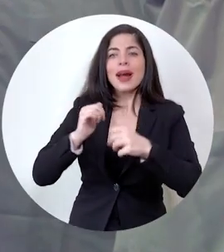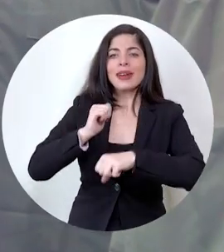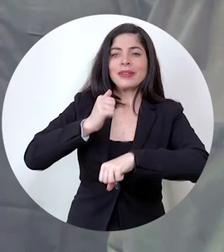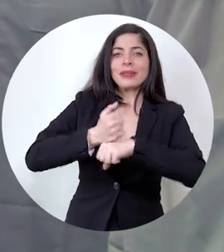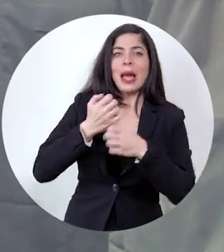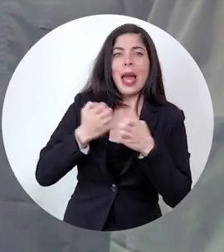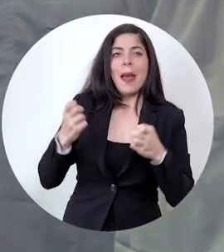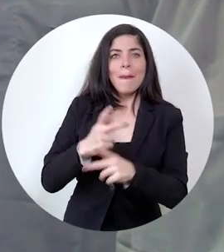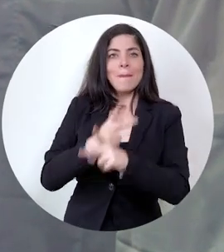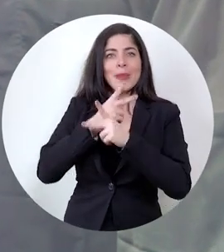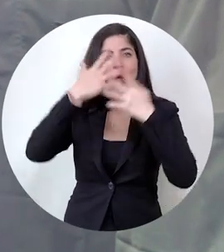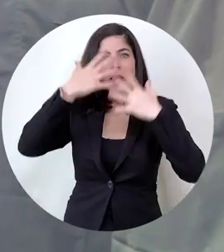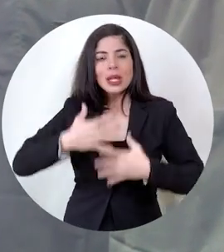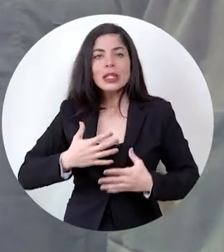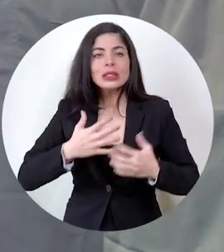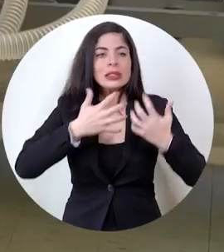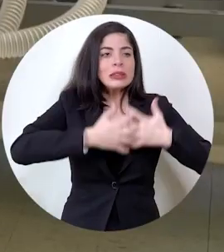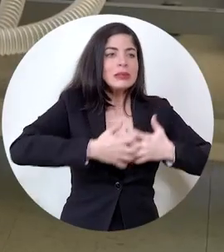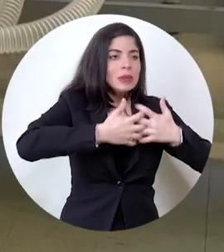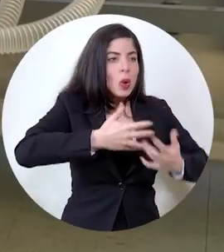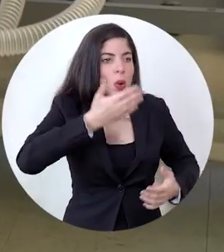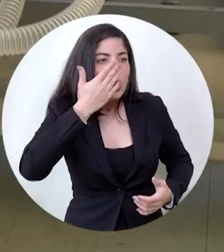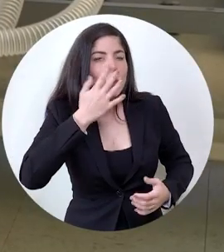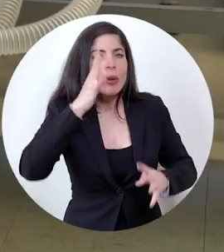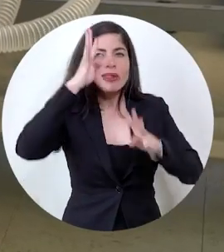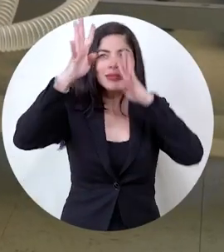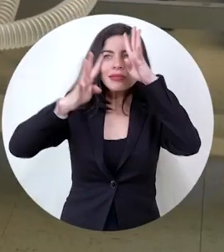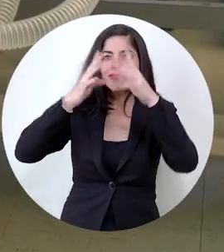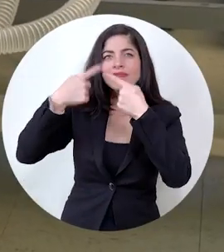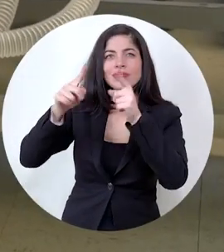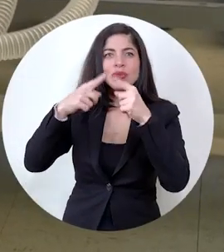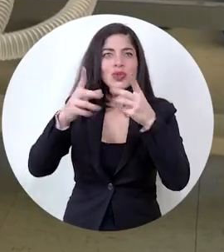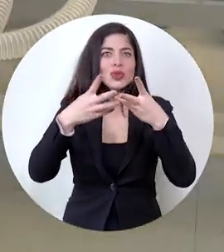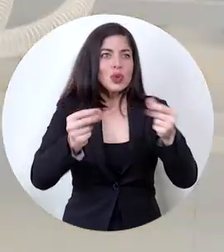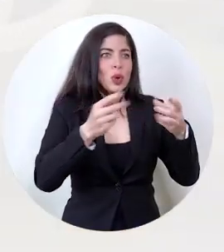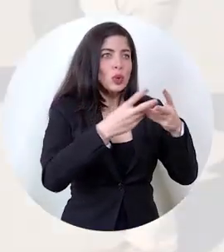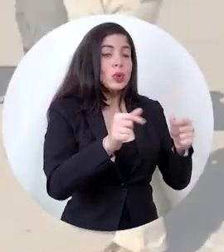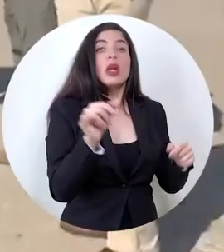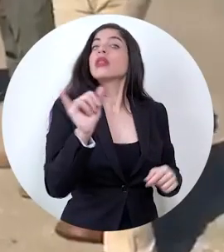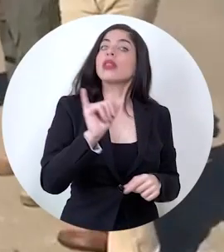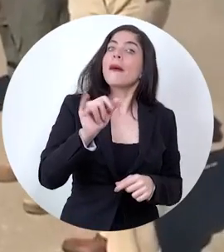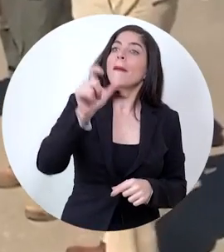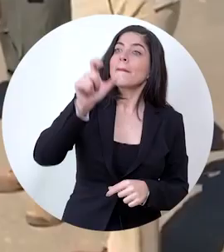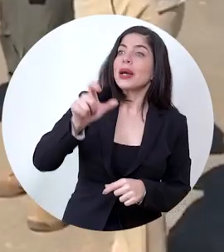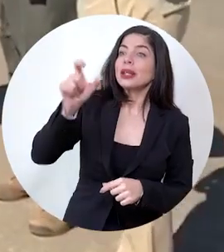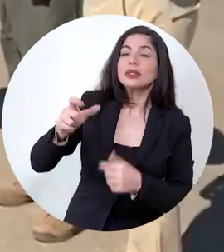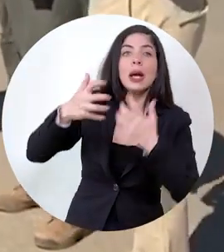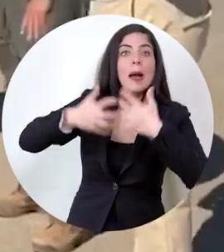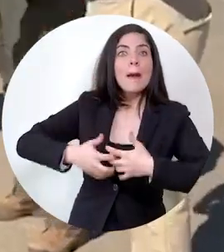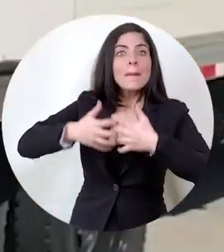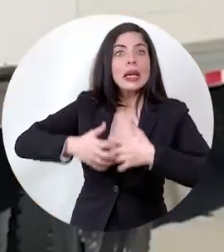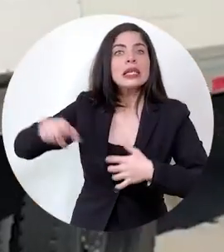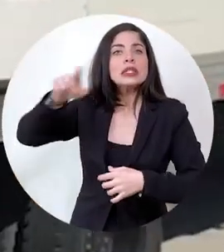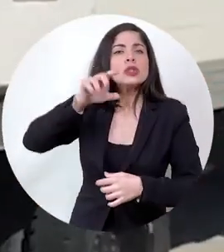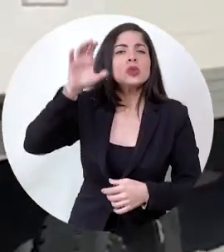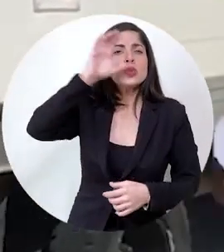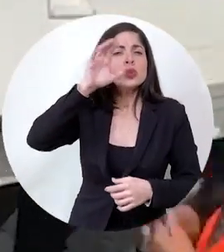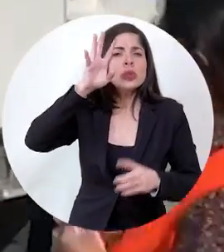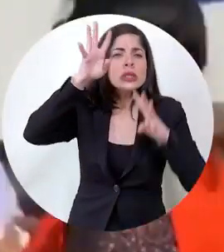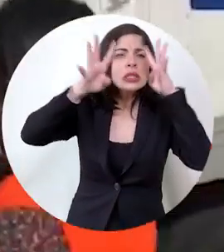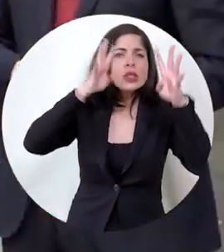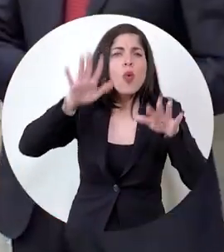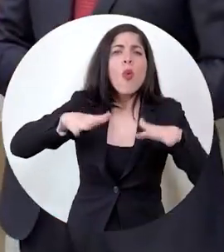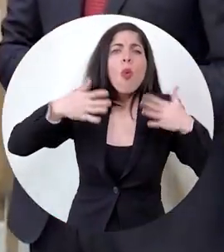para generar equipos de protección, respiradores y otras soluciones. También en personas y empresas